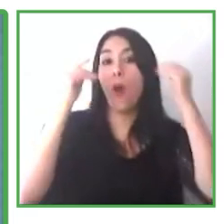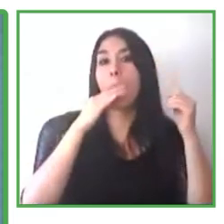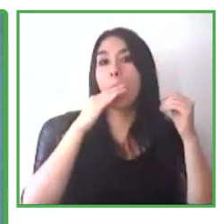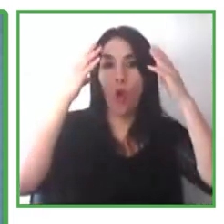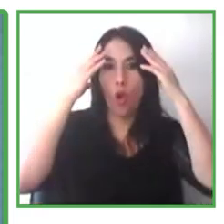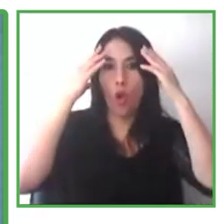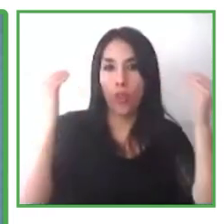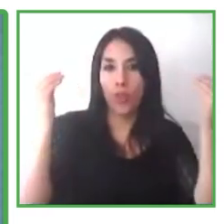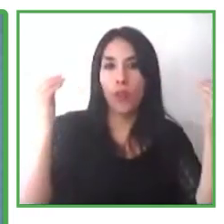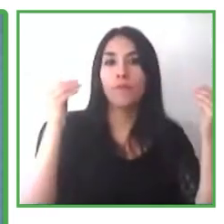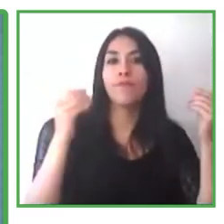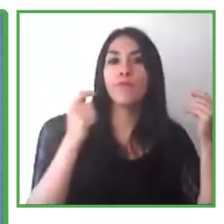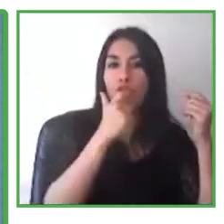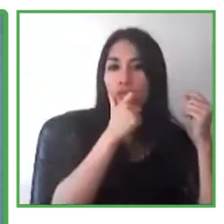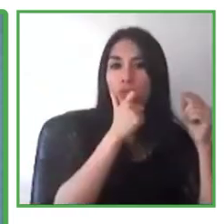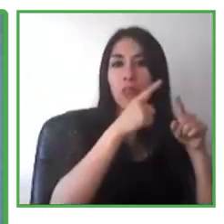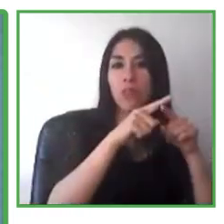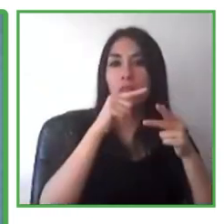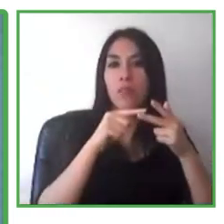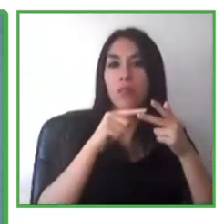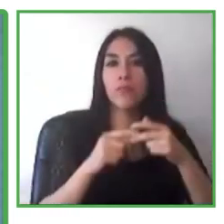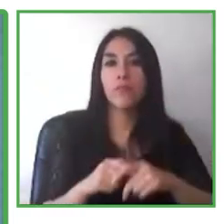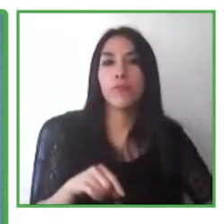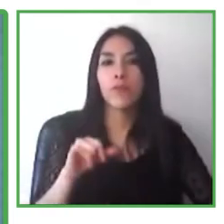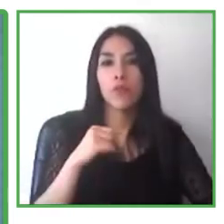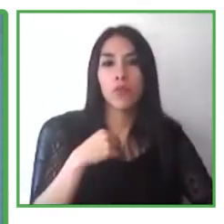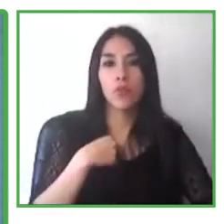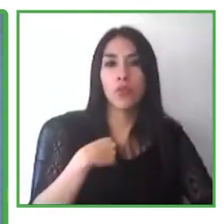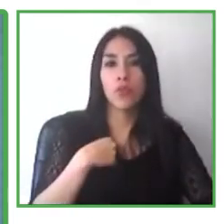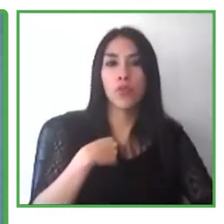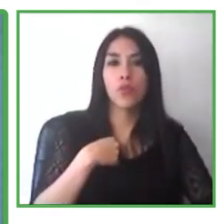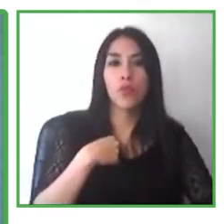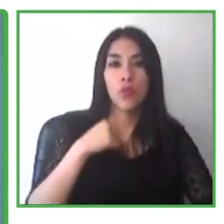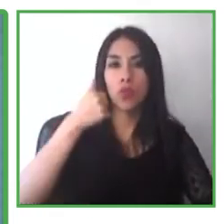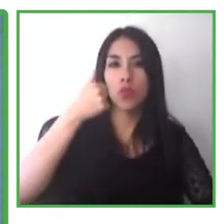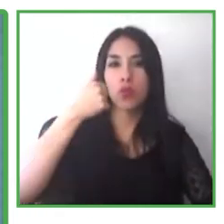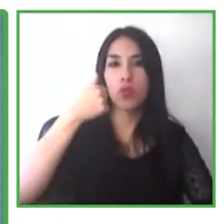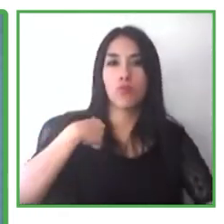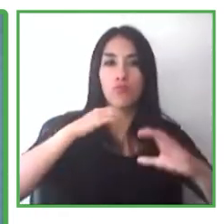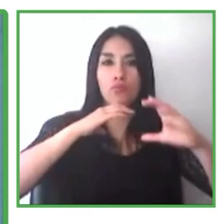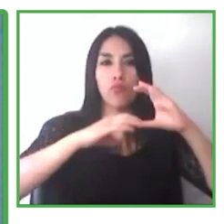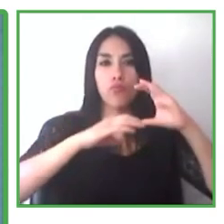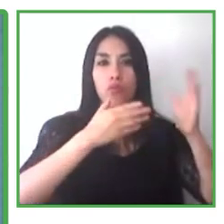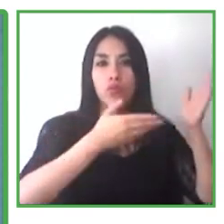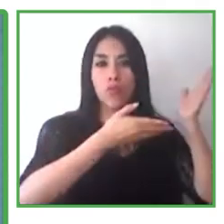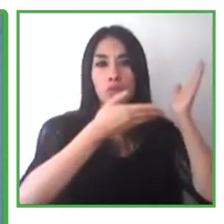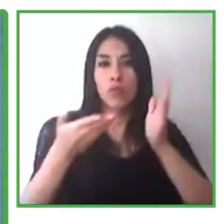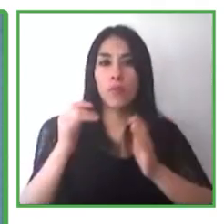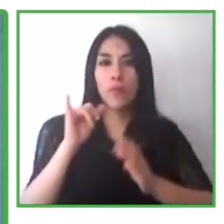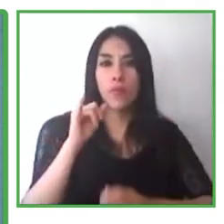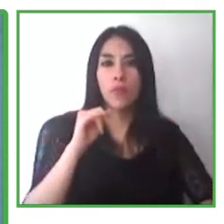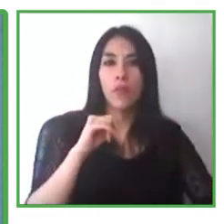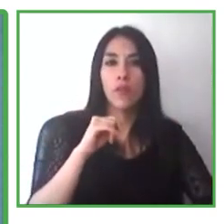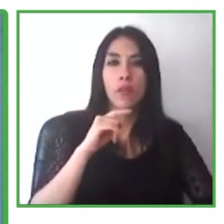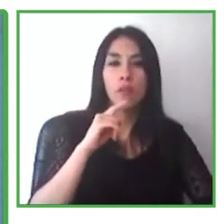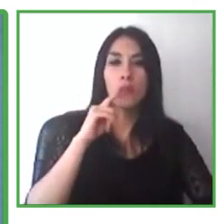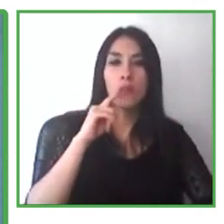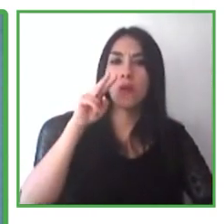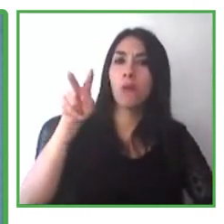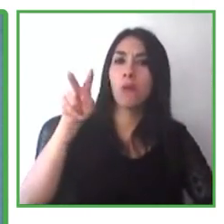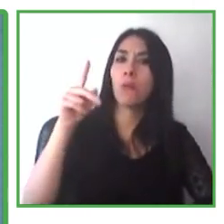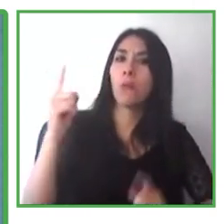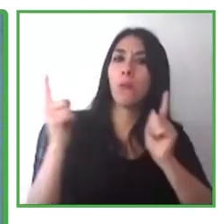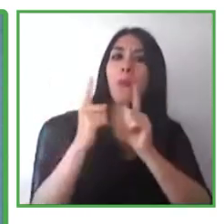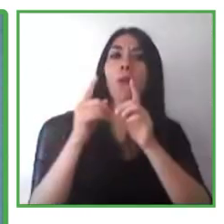comunicaciones y tecnología de información y buscamos también a consultores que estén dentro del espectro. Nuestras